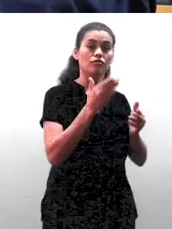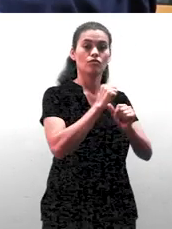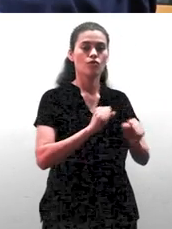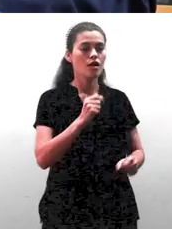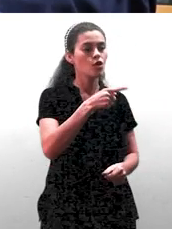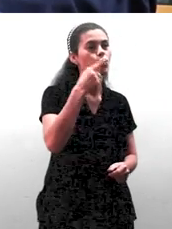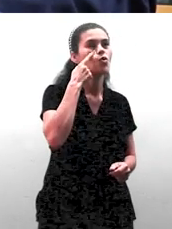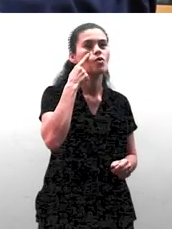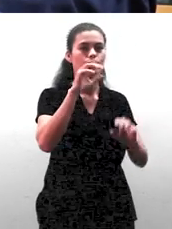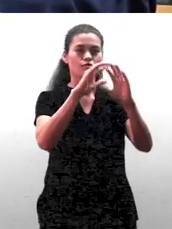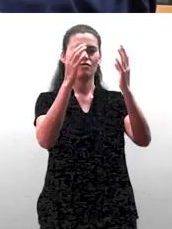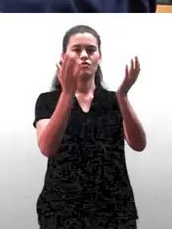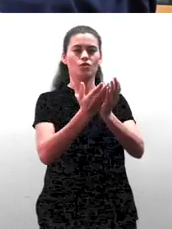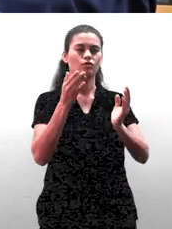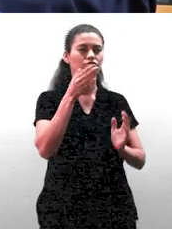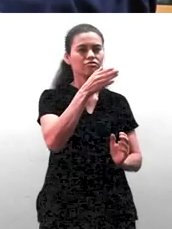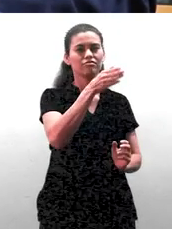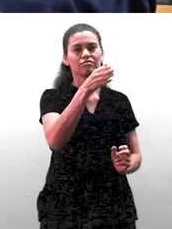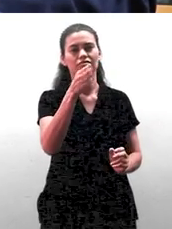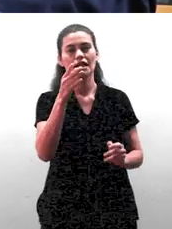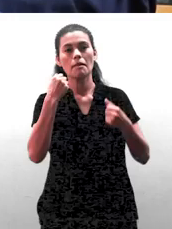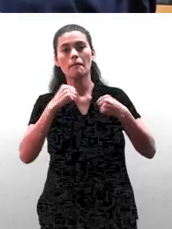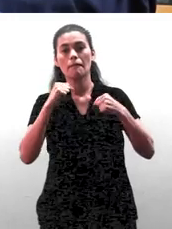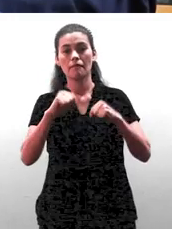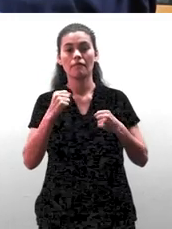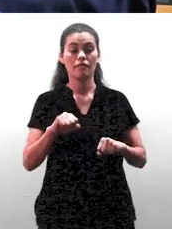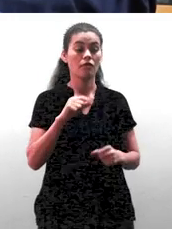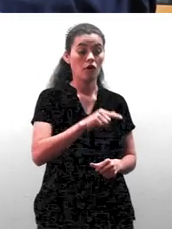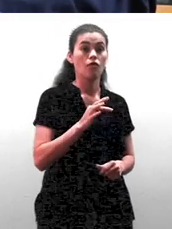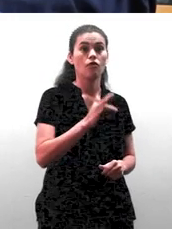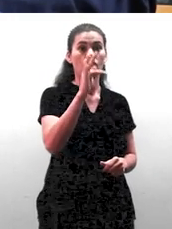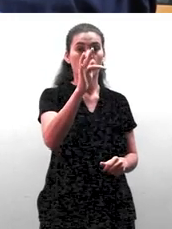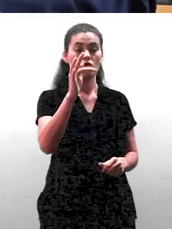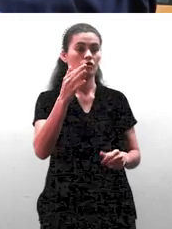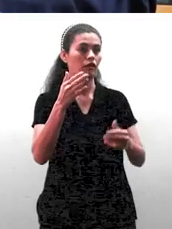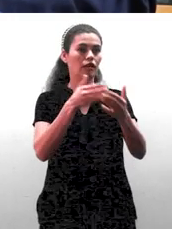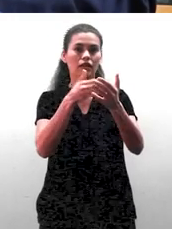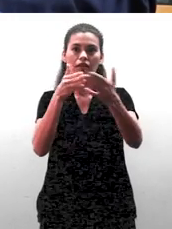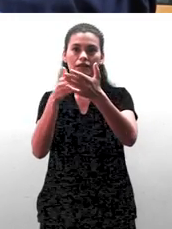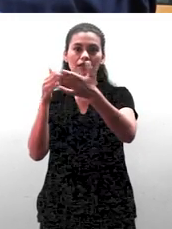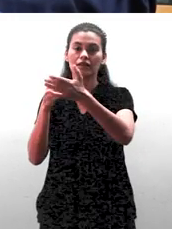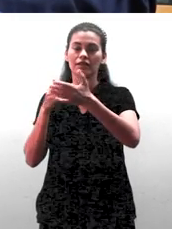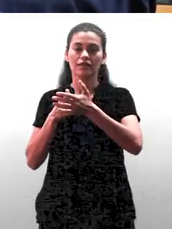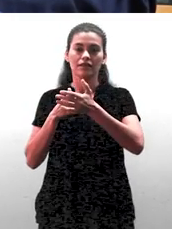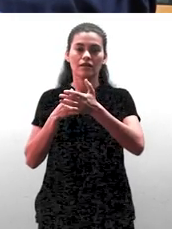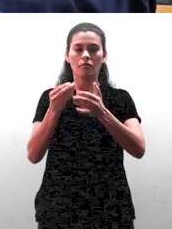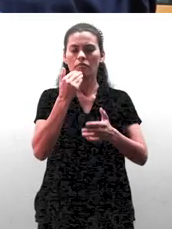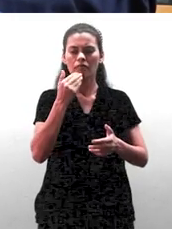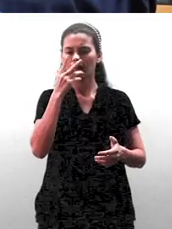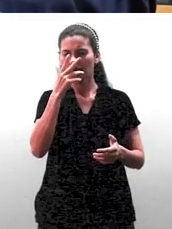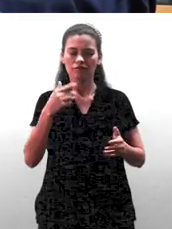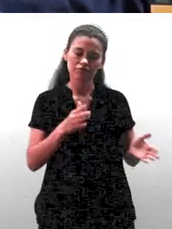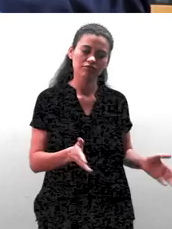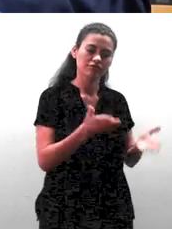explorar este mundo, ¿verdad? Si no le da molestado, le a crecerle un mundo con miedos, con limitaciones y no es eso lo que queremos,